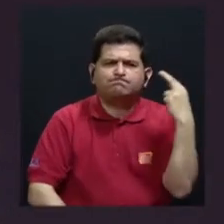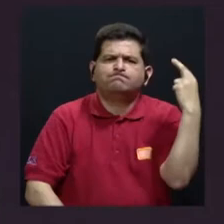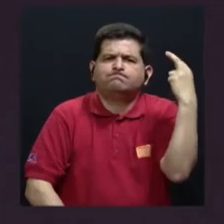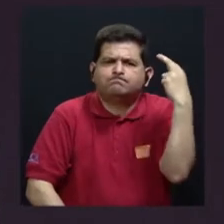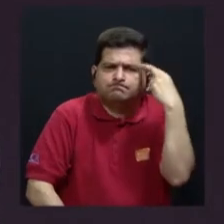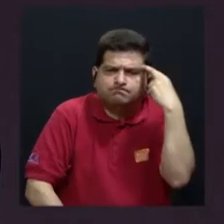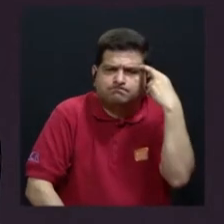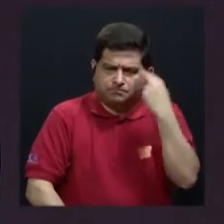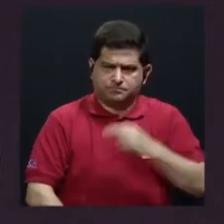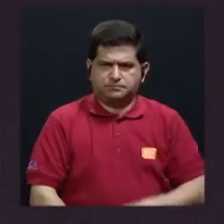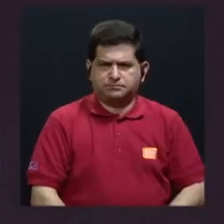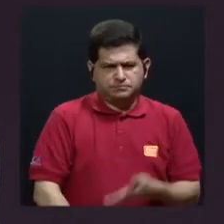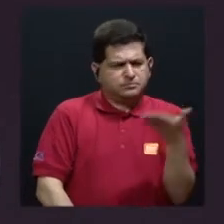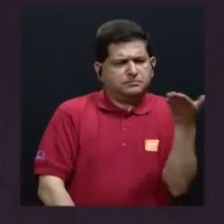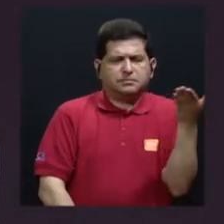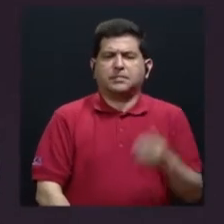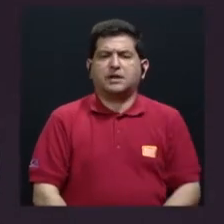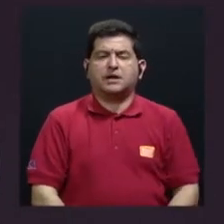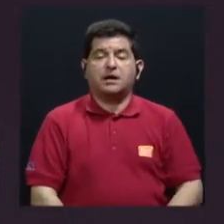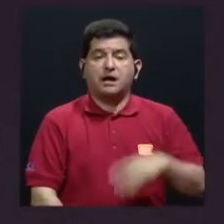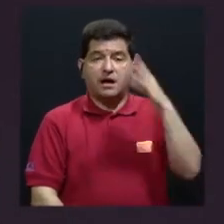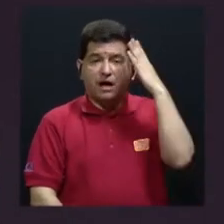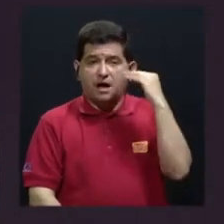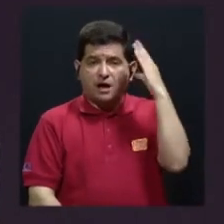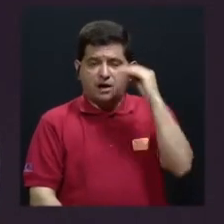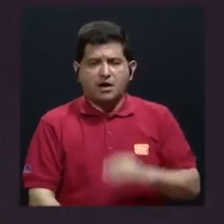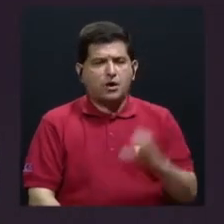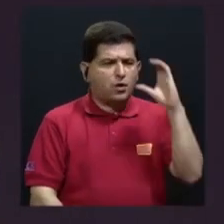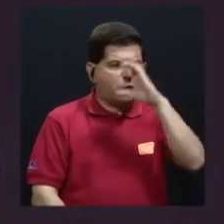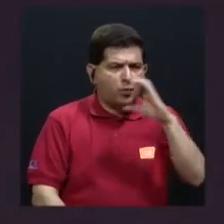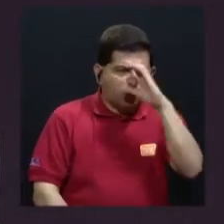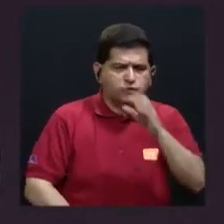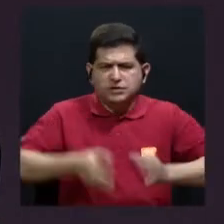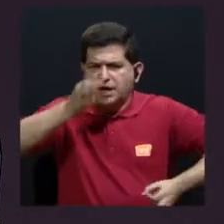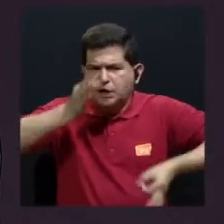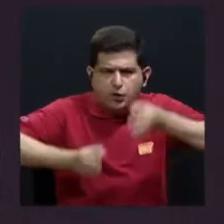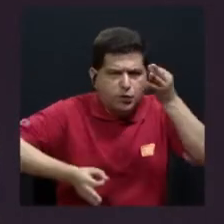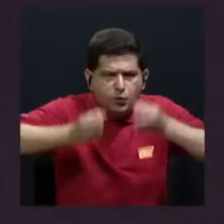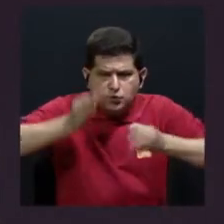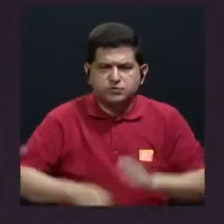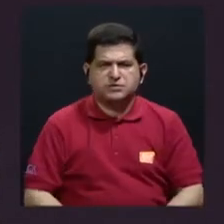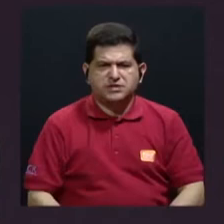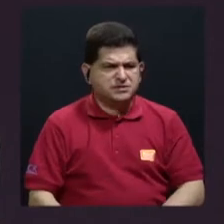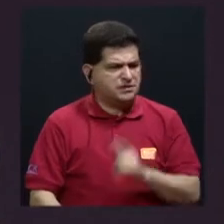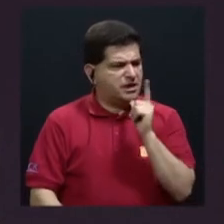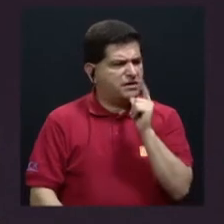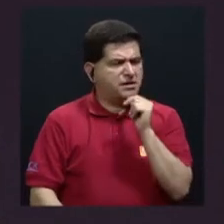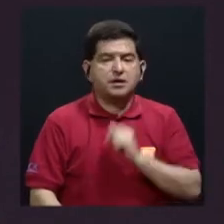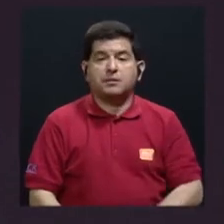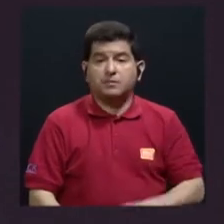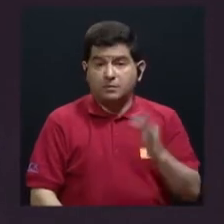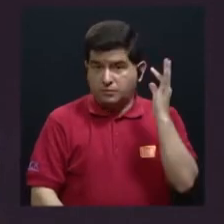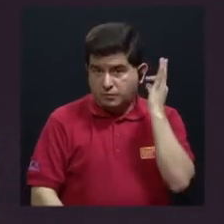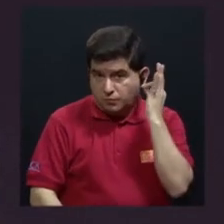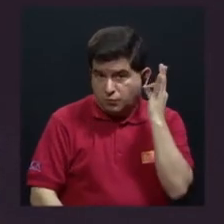sobre la experiencia de la búsqueda de la justicia por parte de mujeres